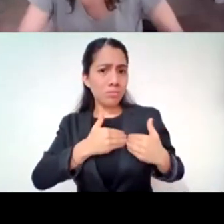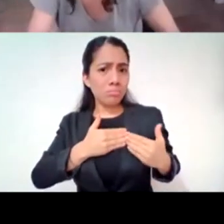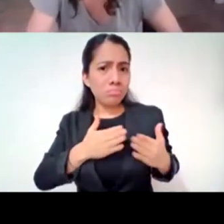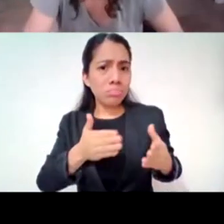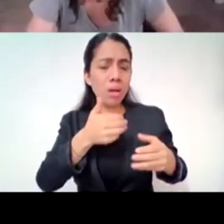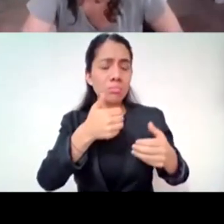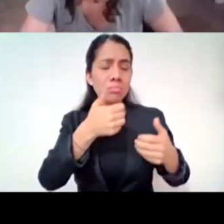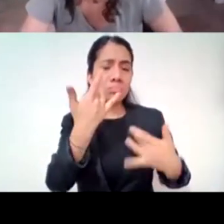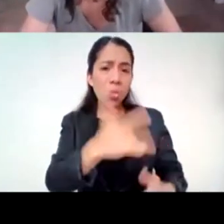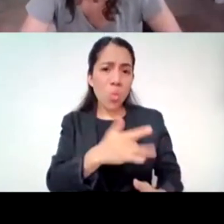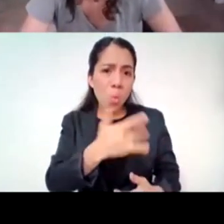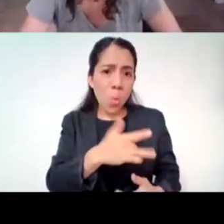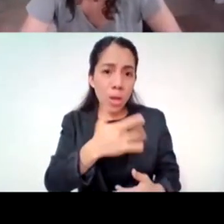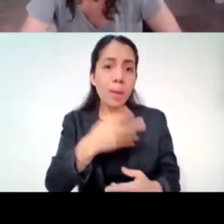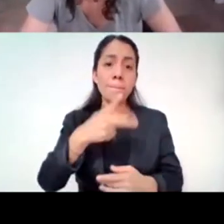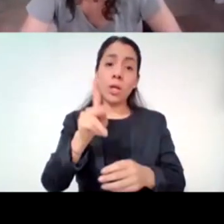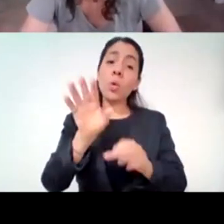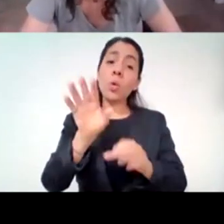Muy bien.